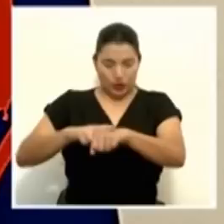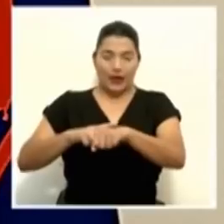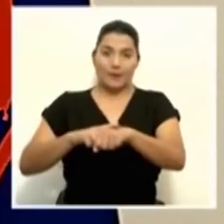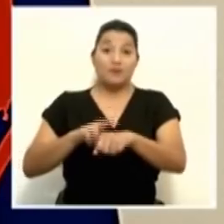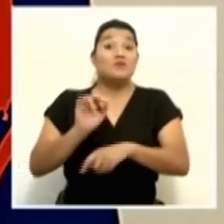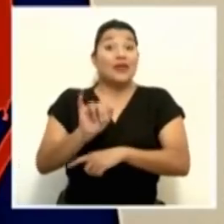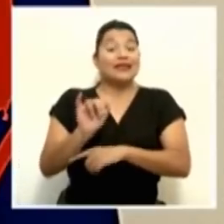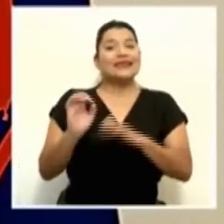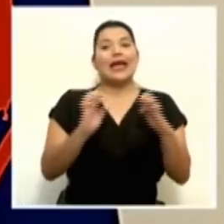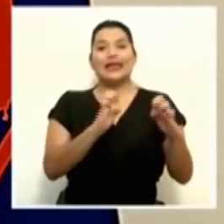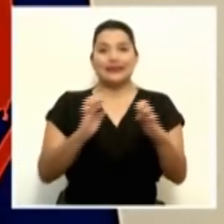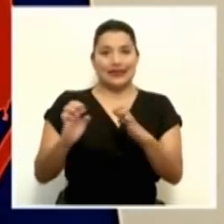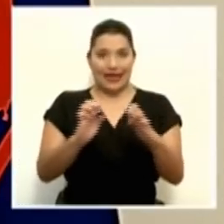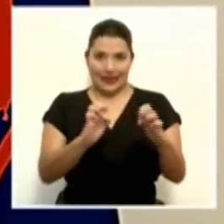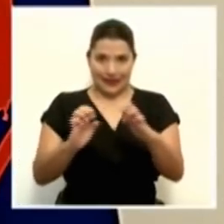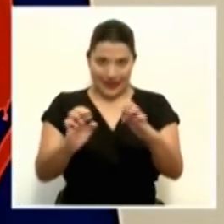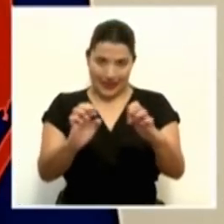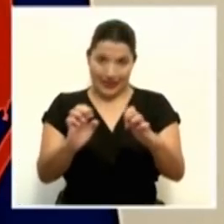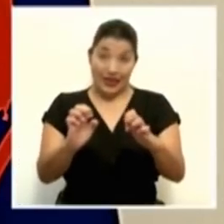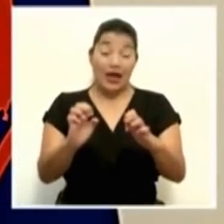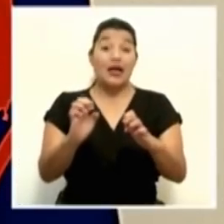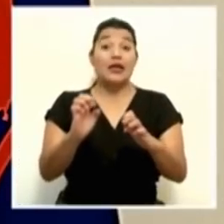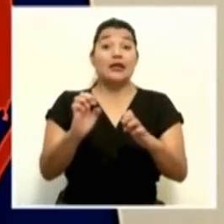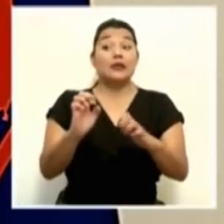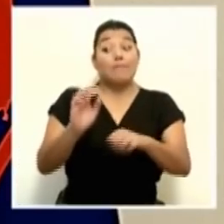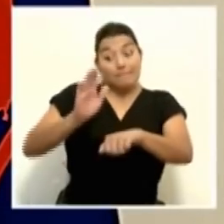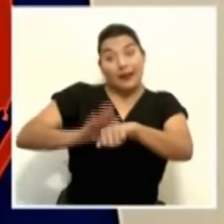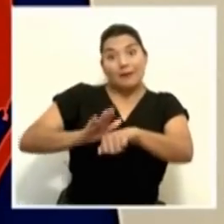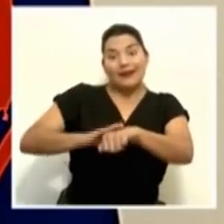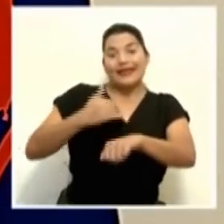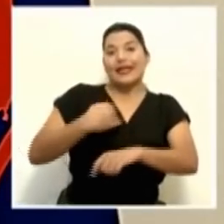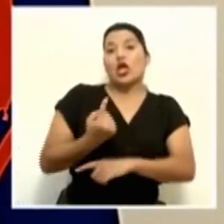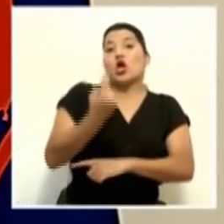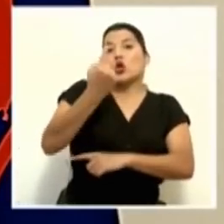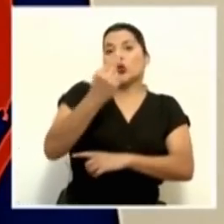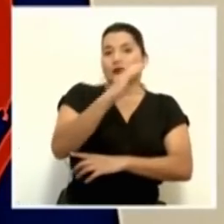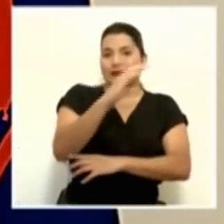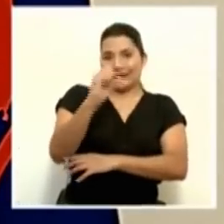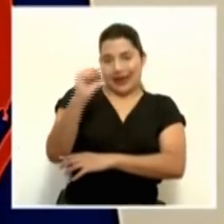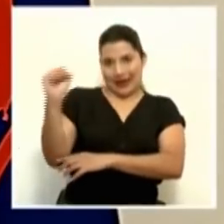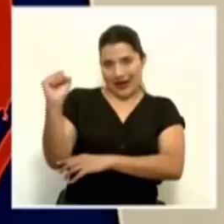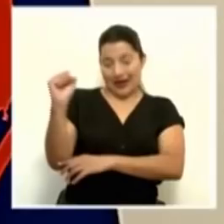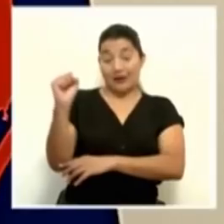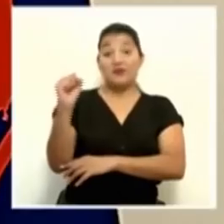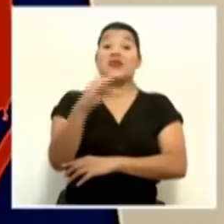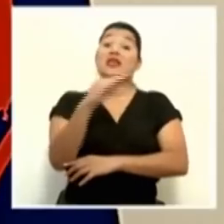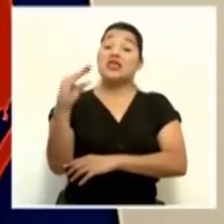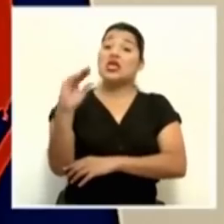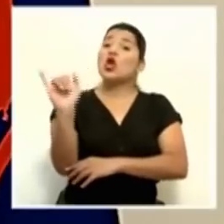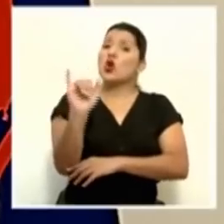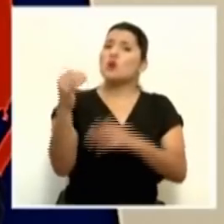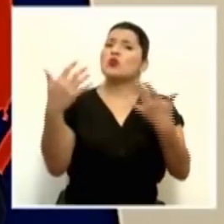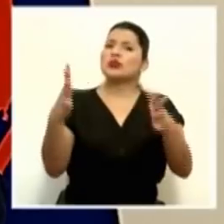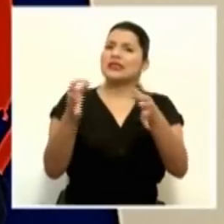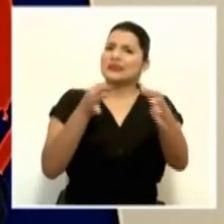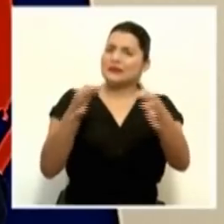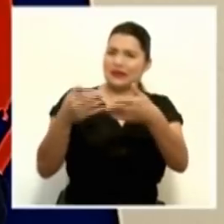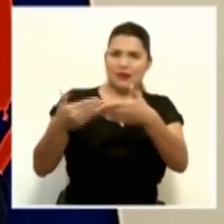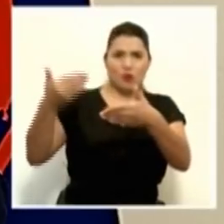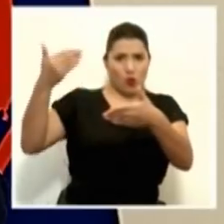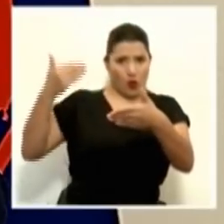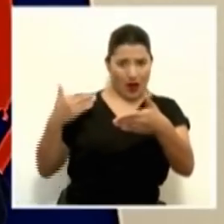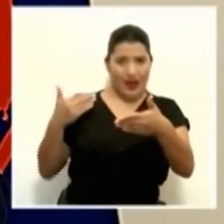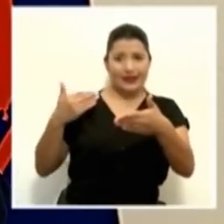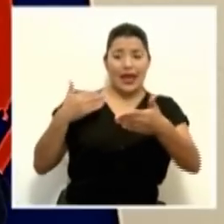estrategia de una sola caja. Implica lo que también habíamos anunciado en el pasado, que la logística